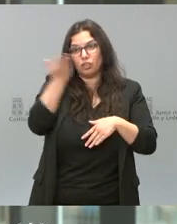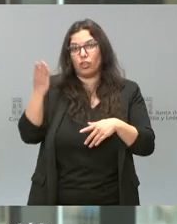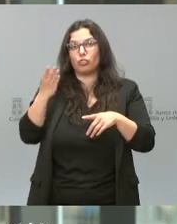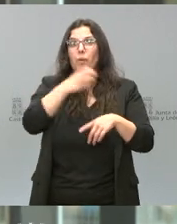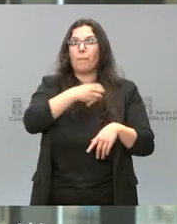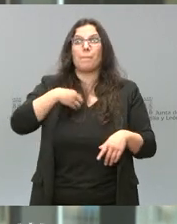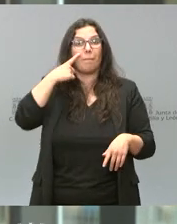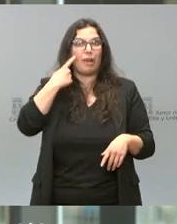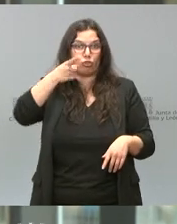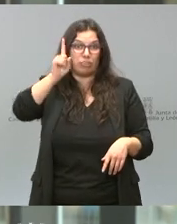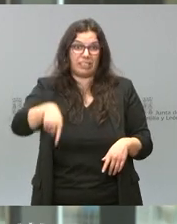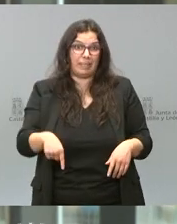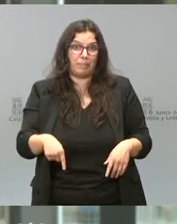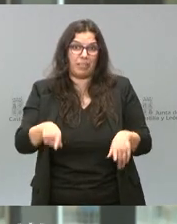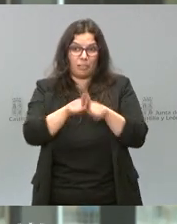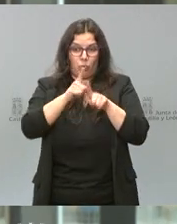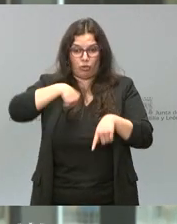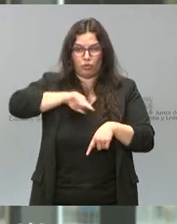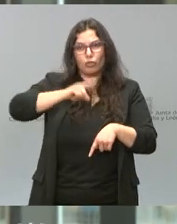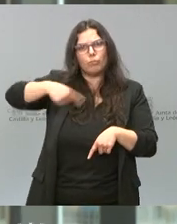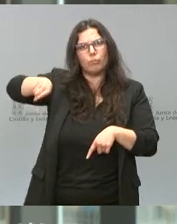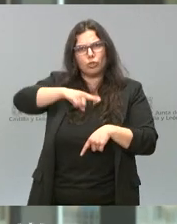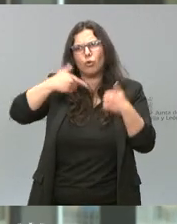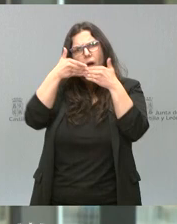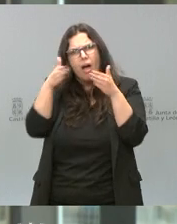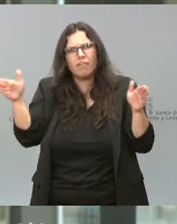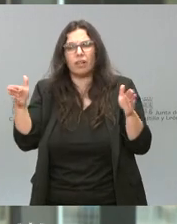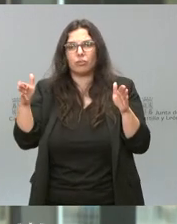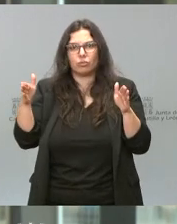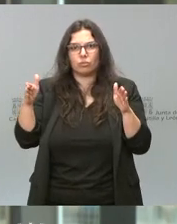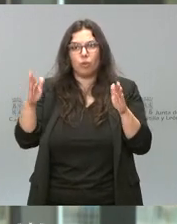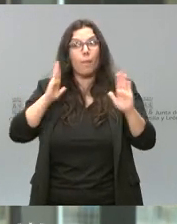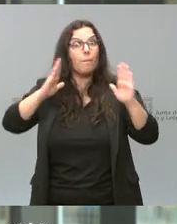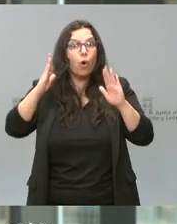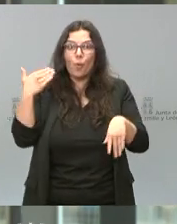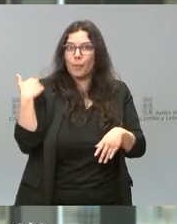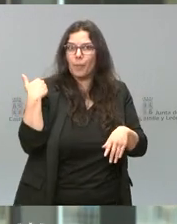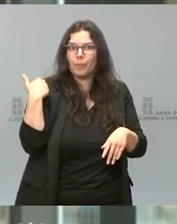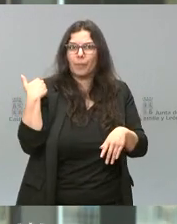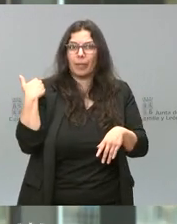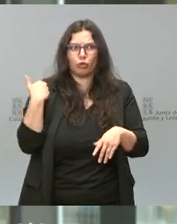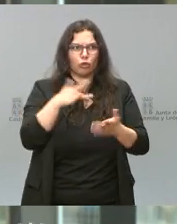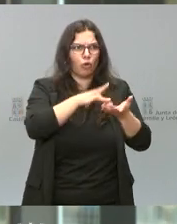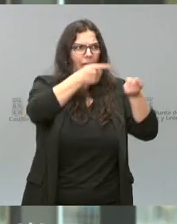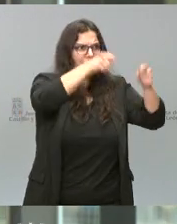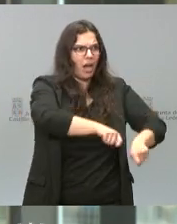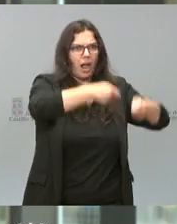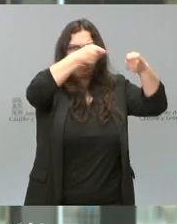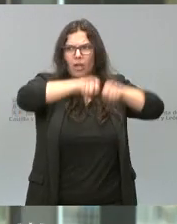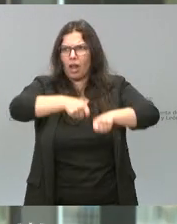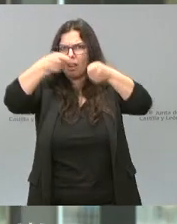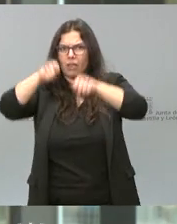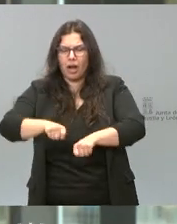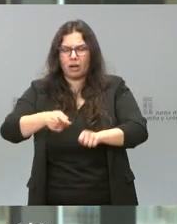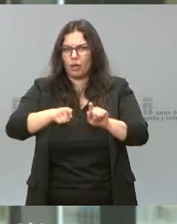financieras, también como la nuestra, mantuvisteis las puertas abiertas en un momento con el cierre de empresas, que yo titlaría como un